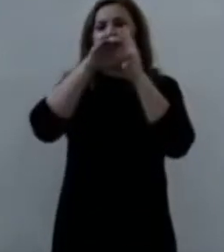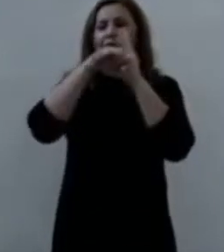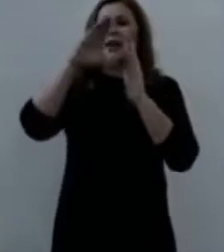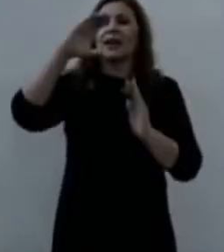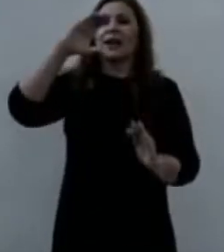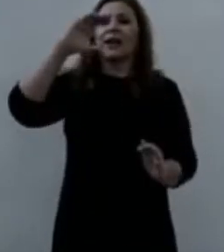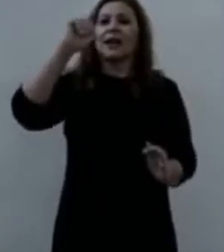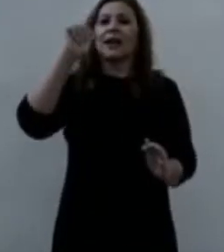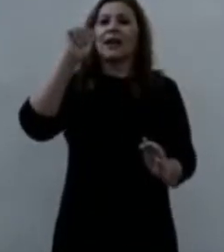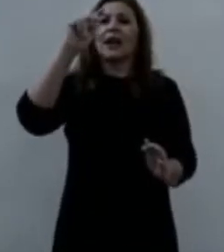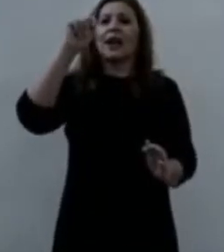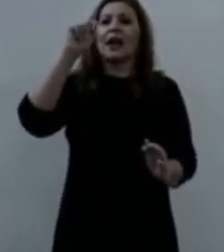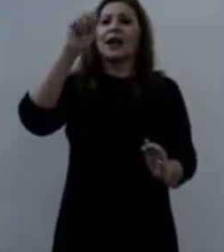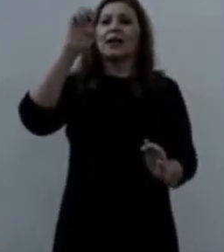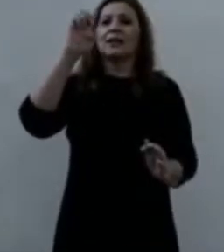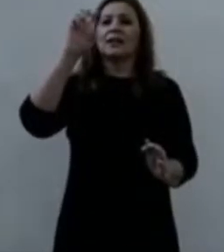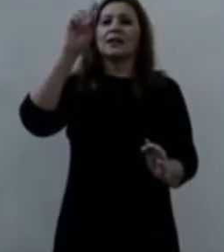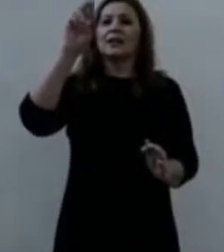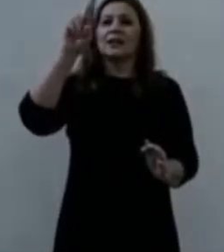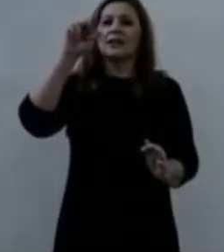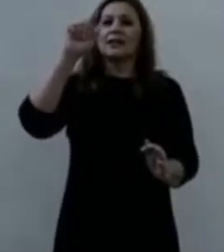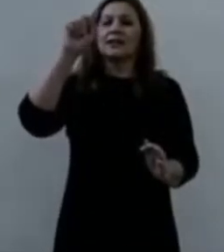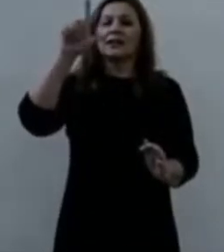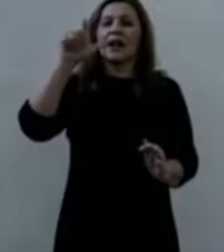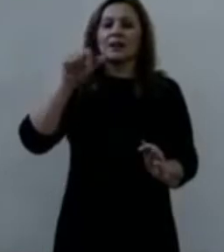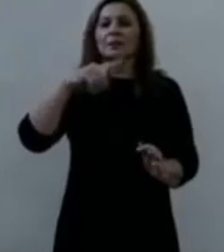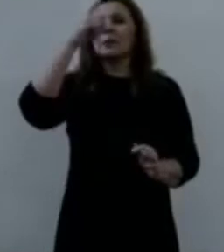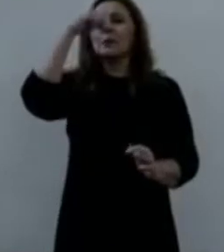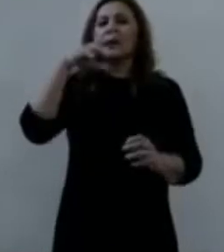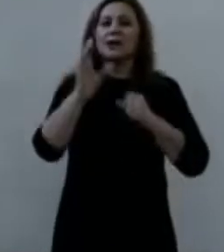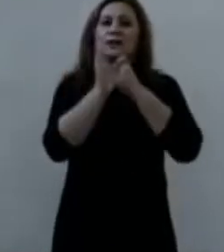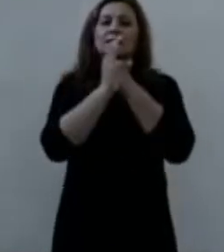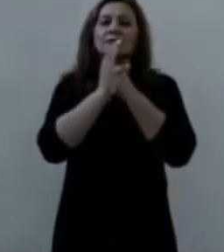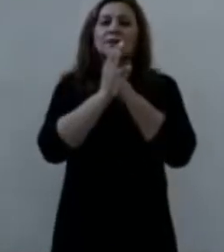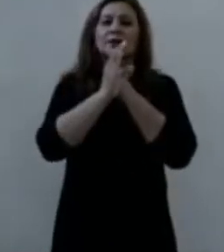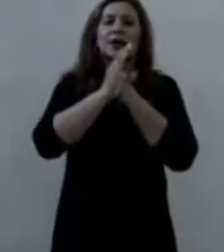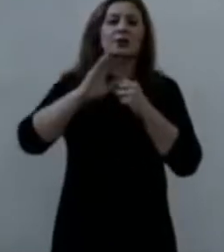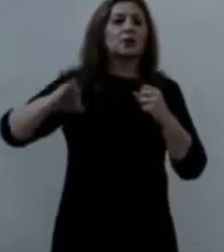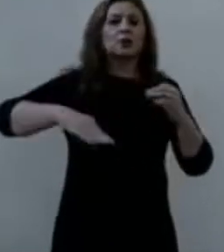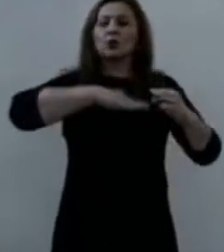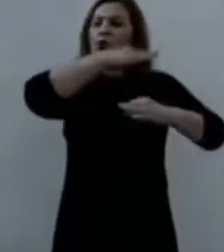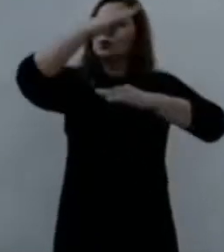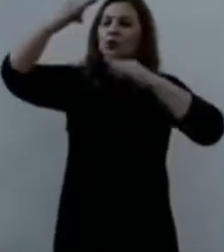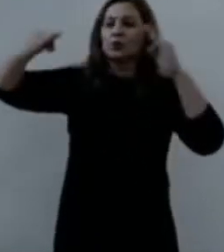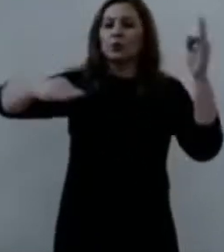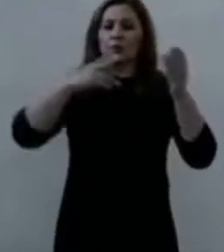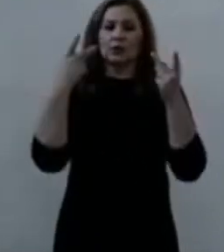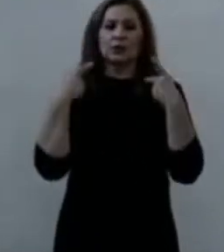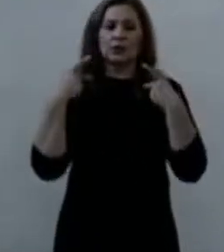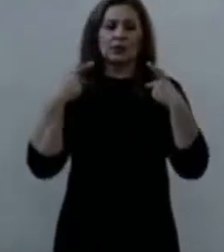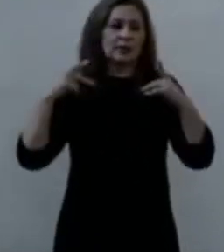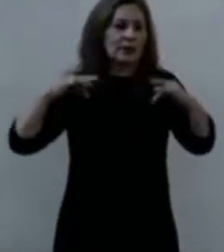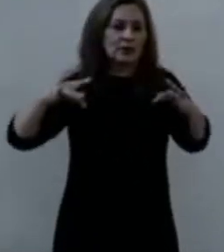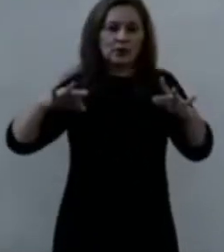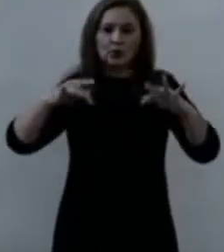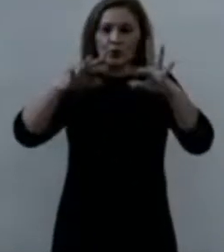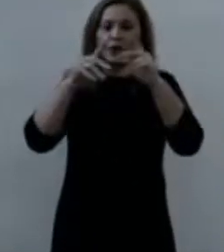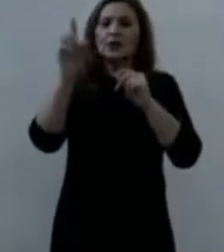para celebrar con todo el pueblo de Dios esta fiesta dominical.